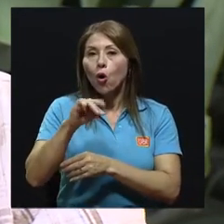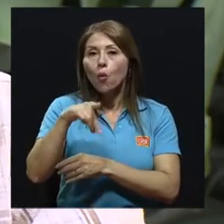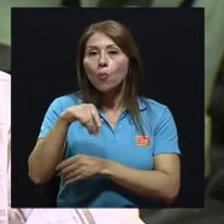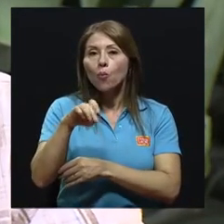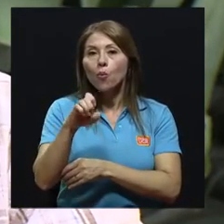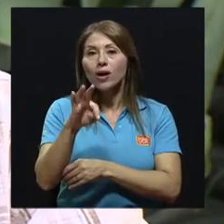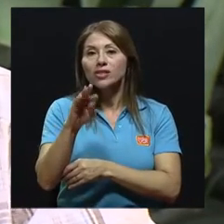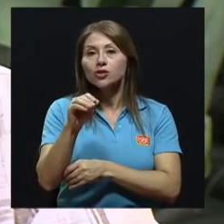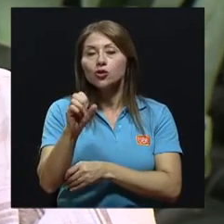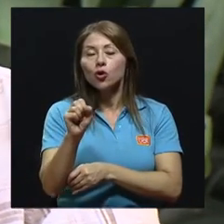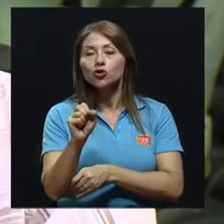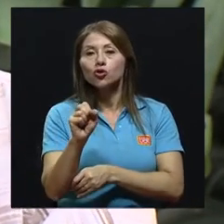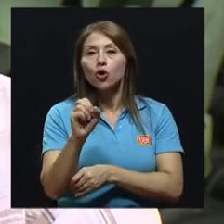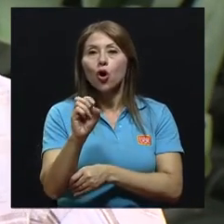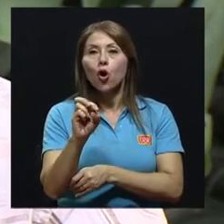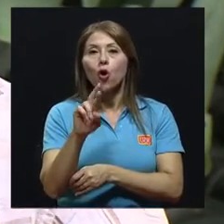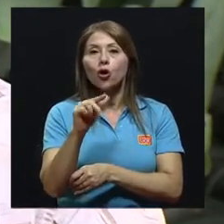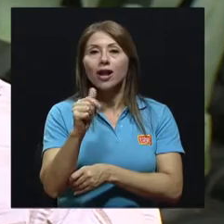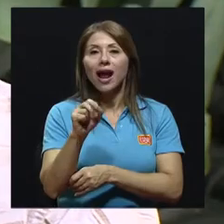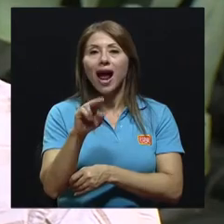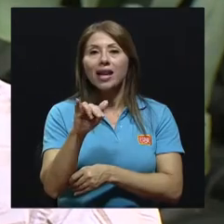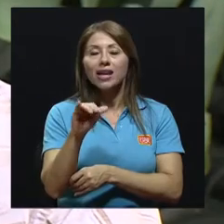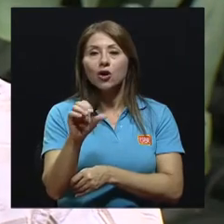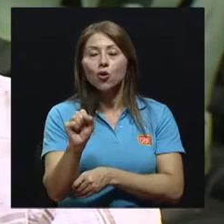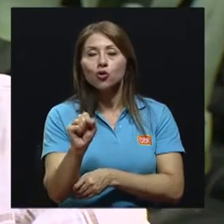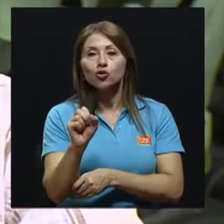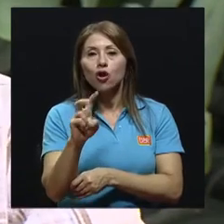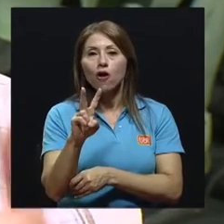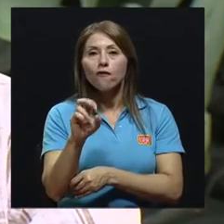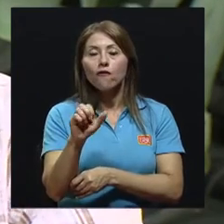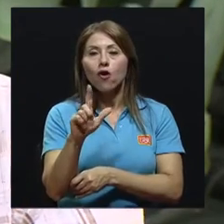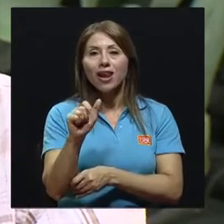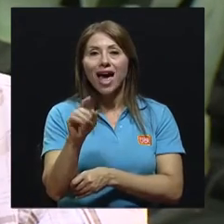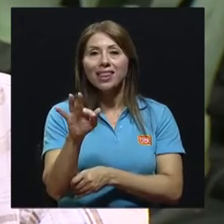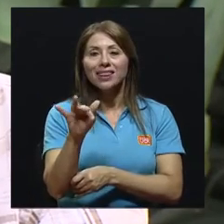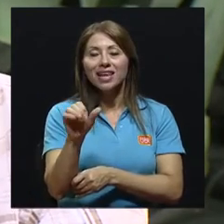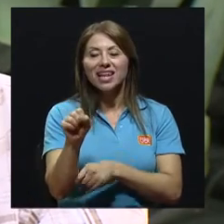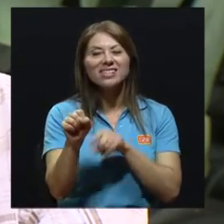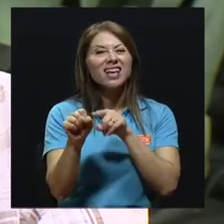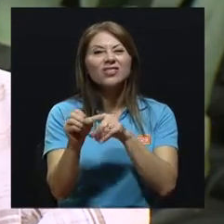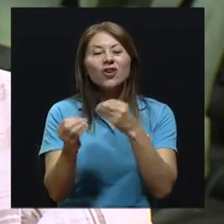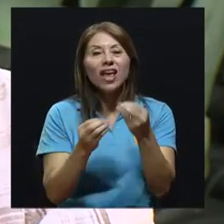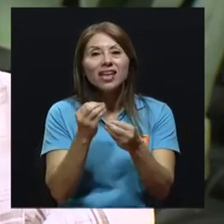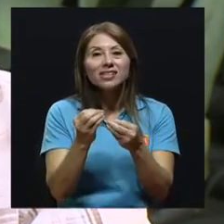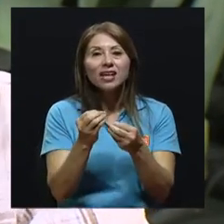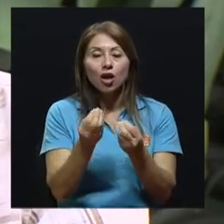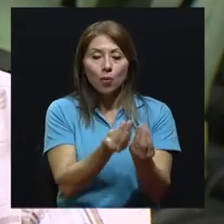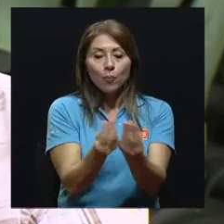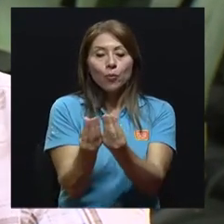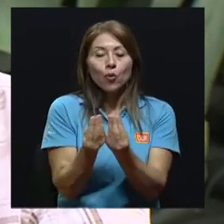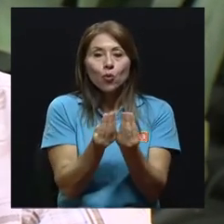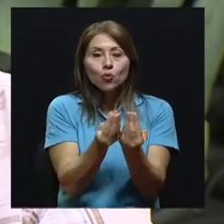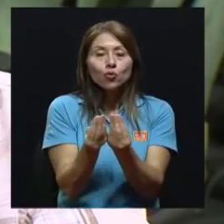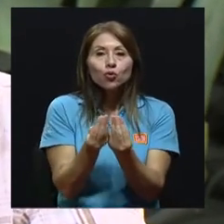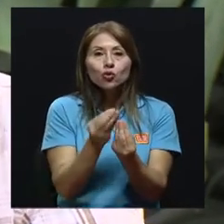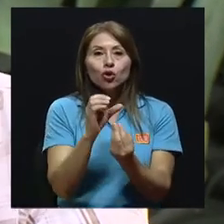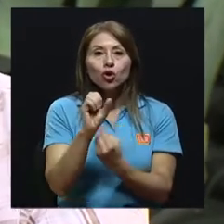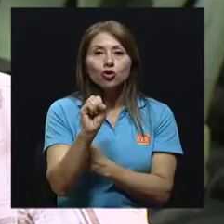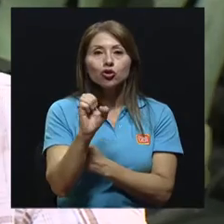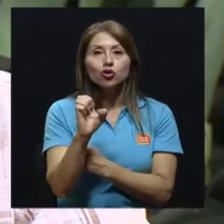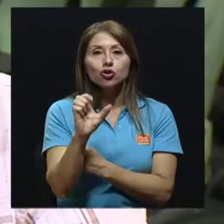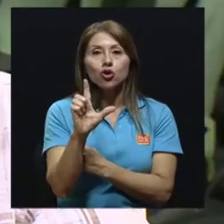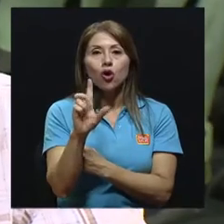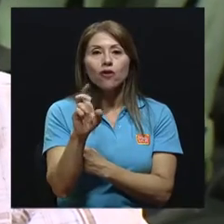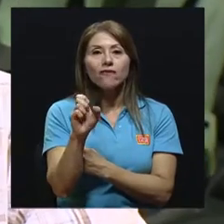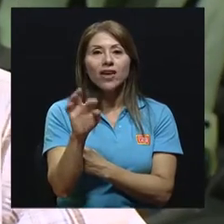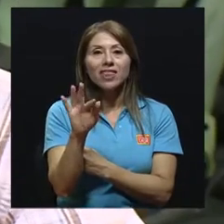es un tema importante, cuando hablo de compuestos orgánicos volátiles me refiero al tema de solventes, entonces muchos productos que ahora tienen solventes,